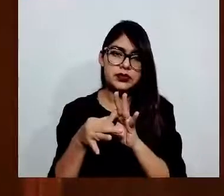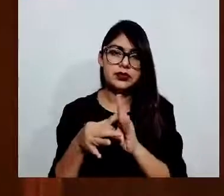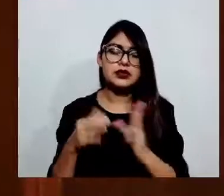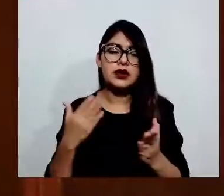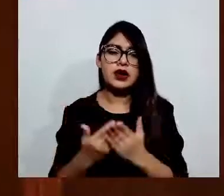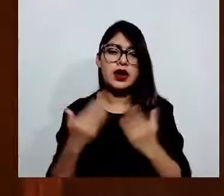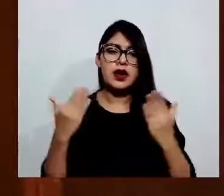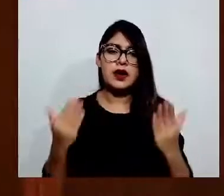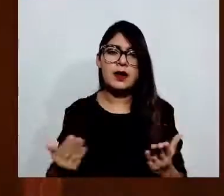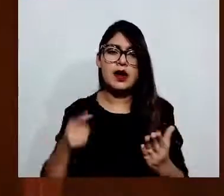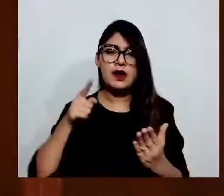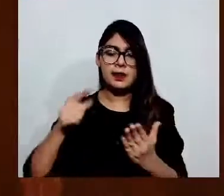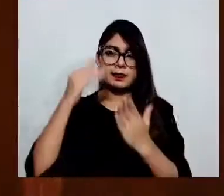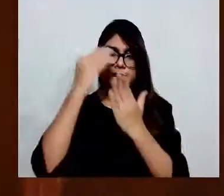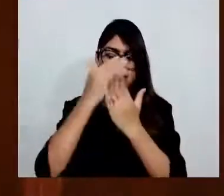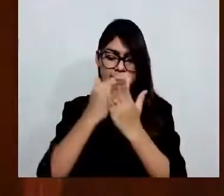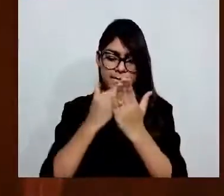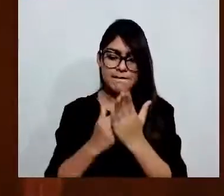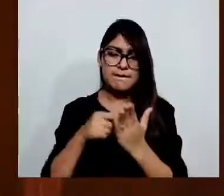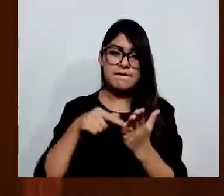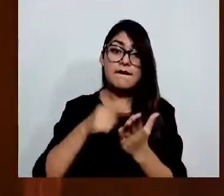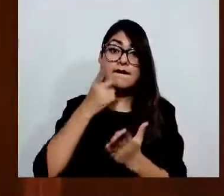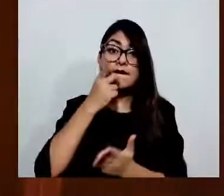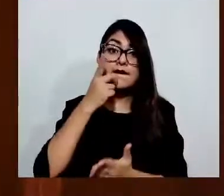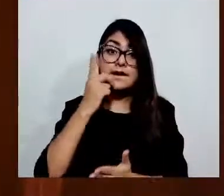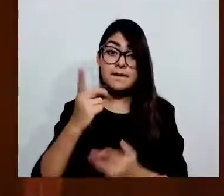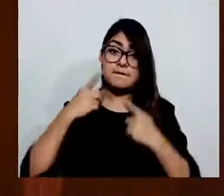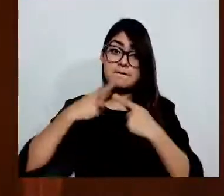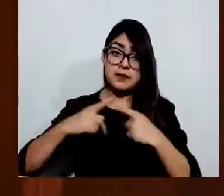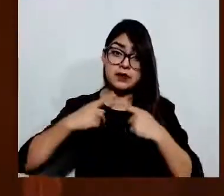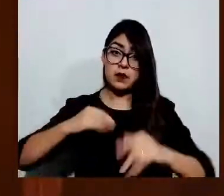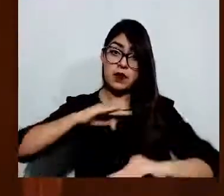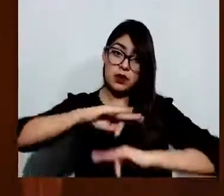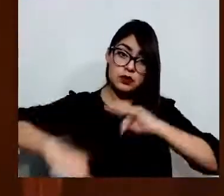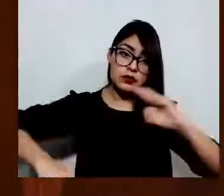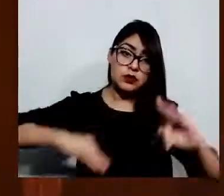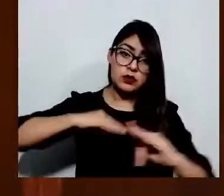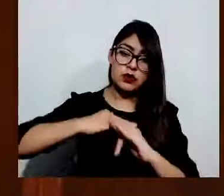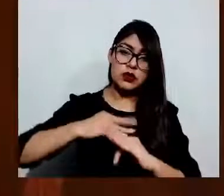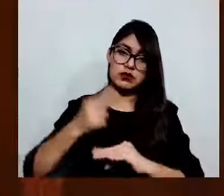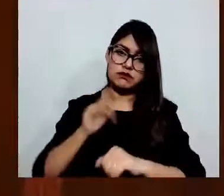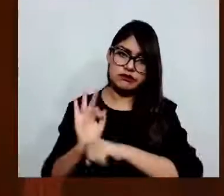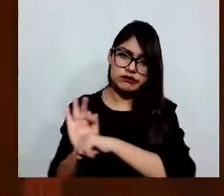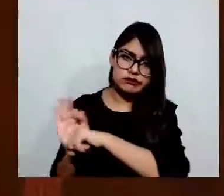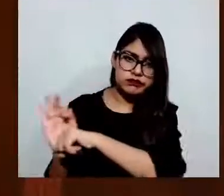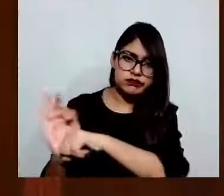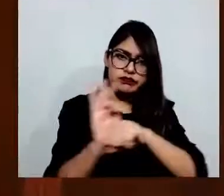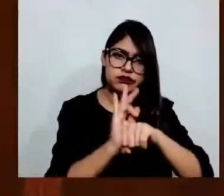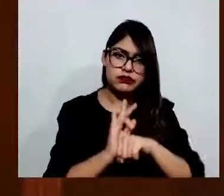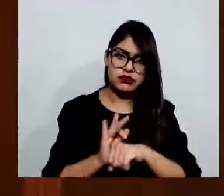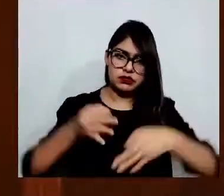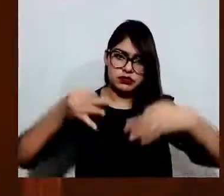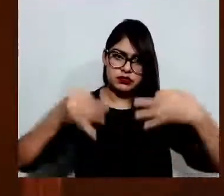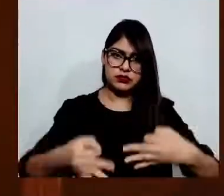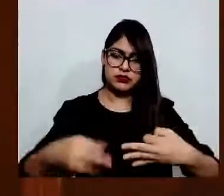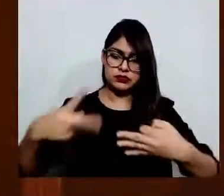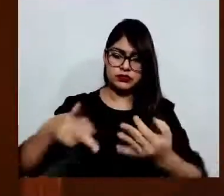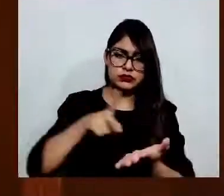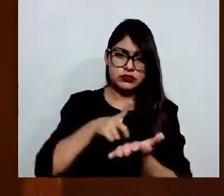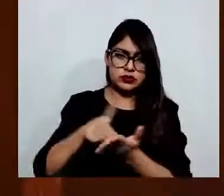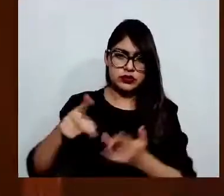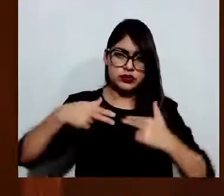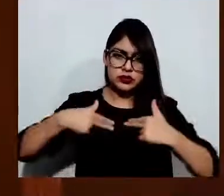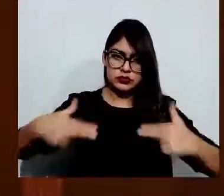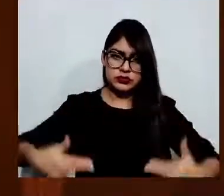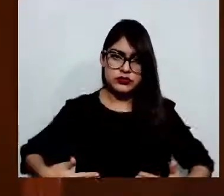para todas las personas la protección más amplia de sus derechos humanos, los cuales no pueden restringirse